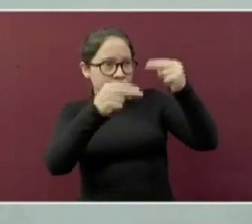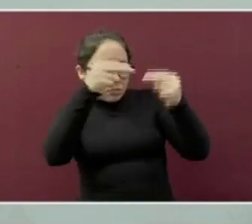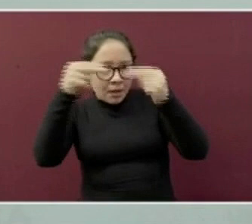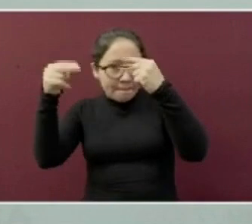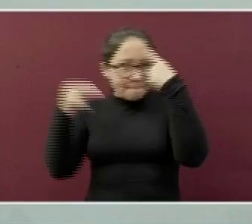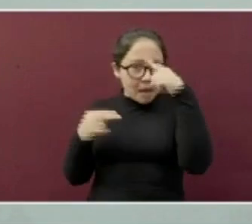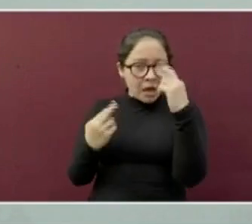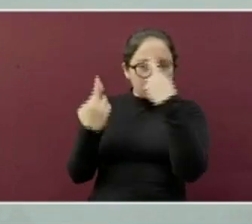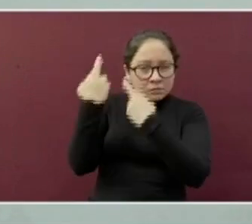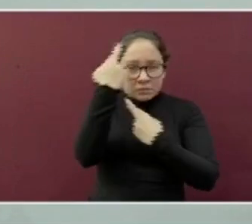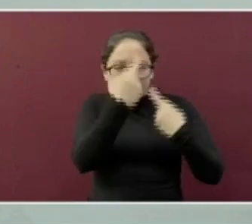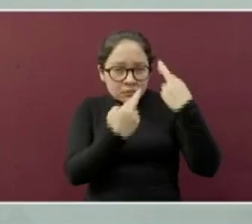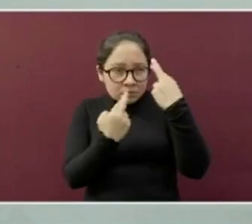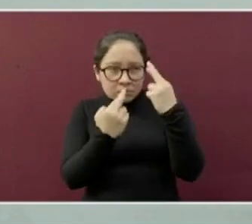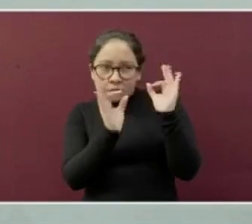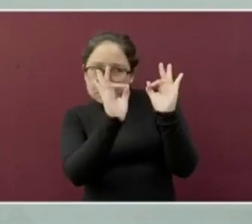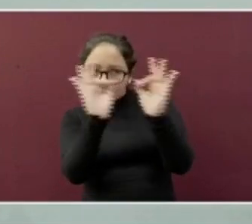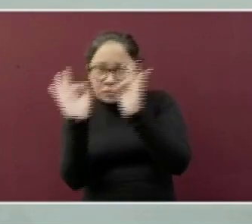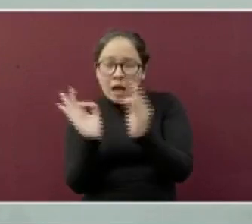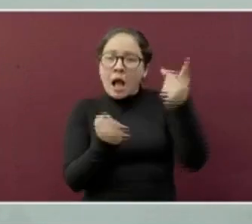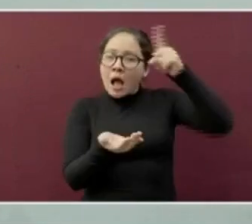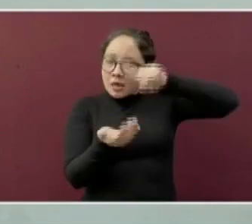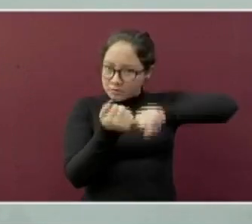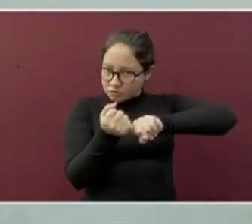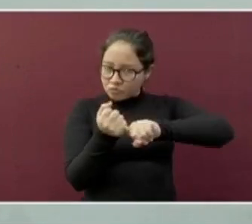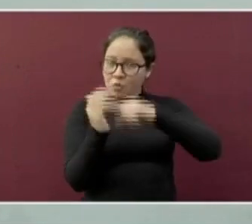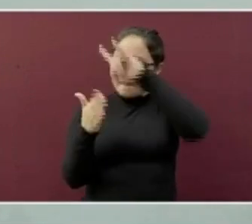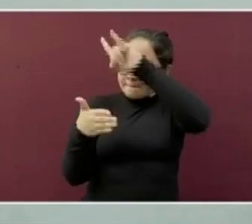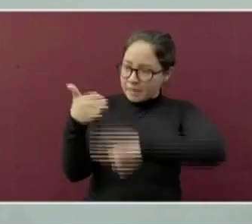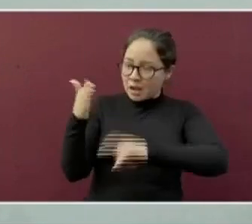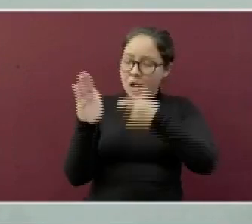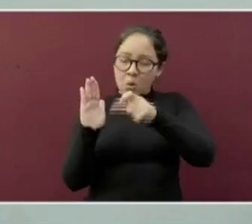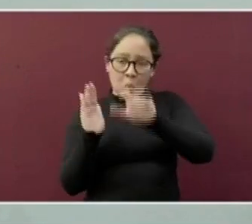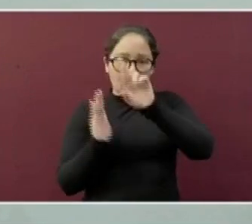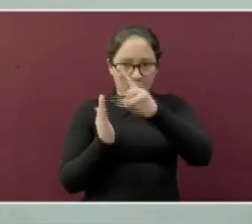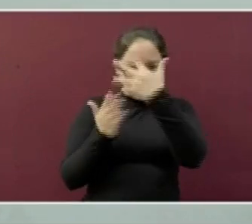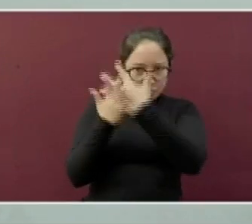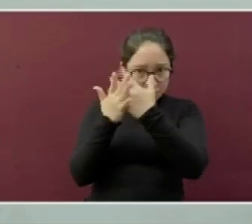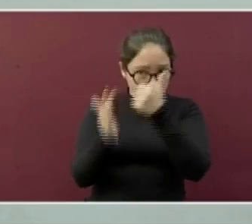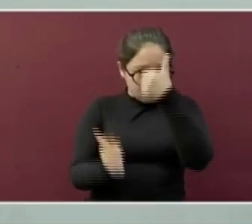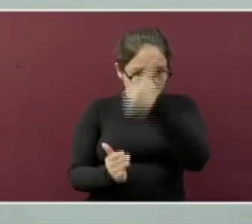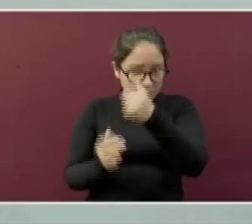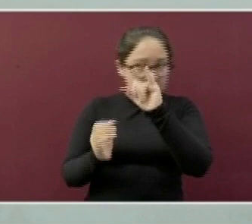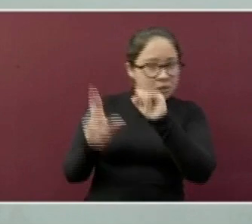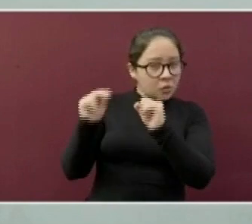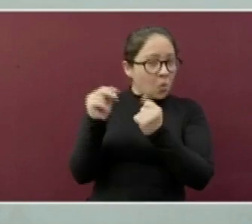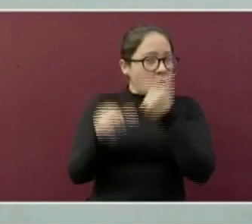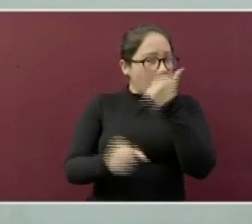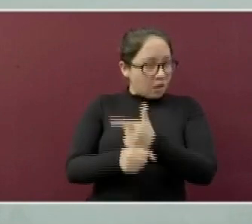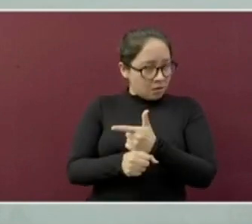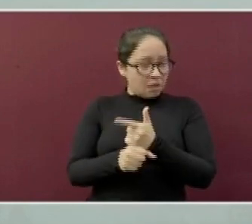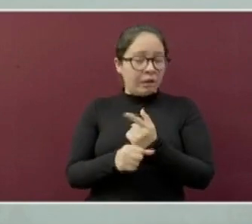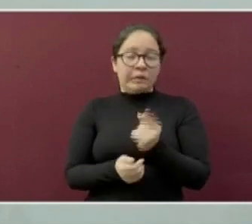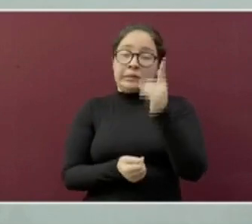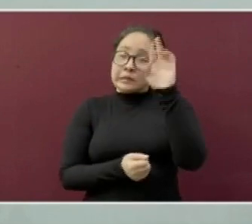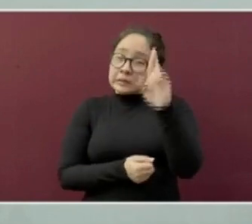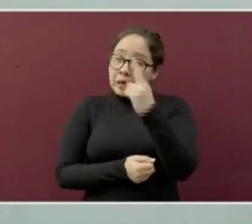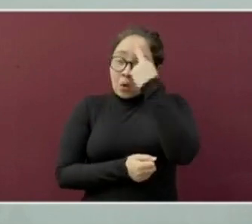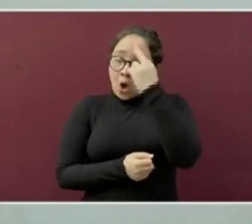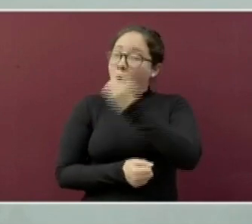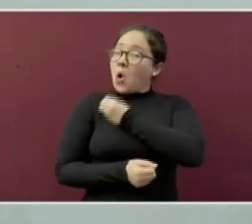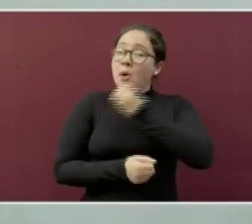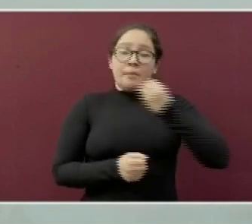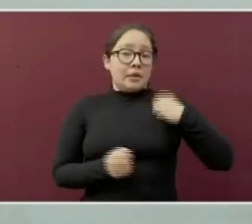verificar que cuenten con el cartel con código QR. Recuerden, es un requisito